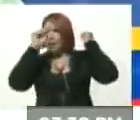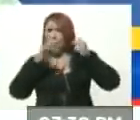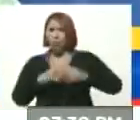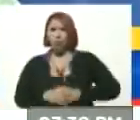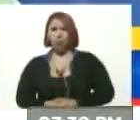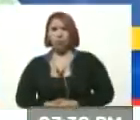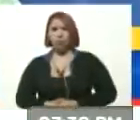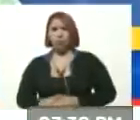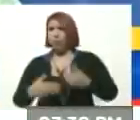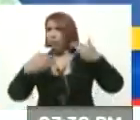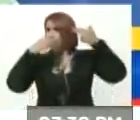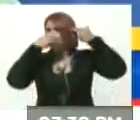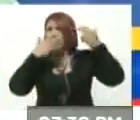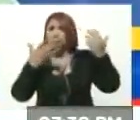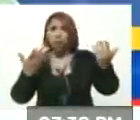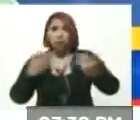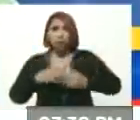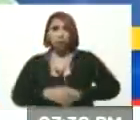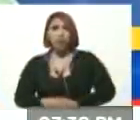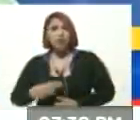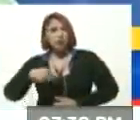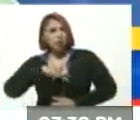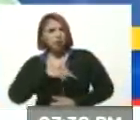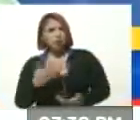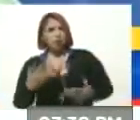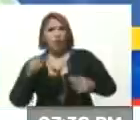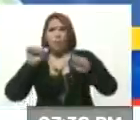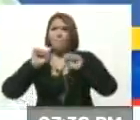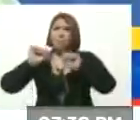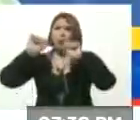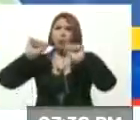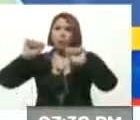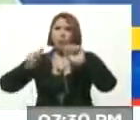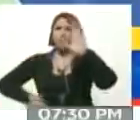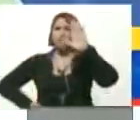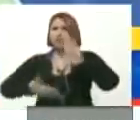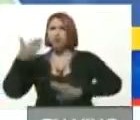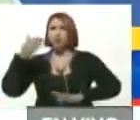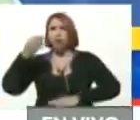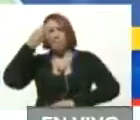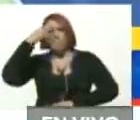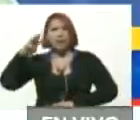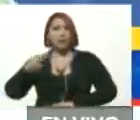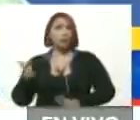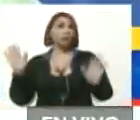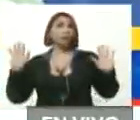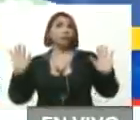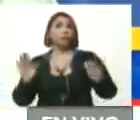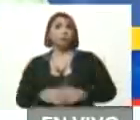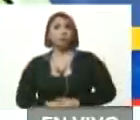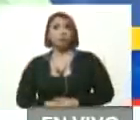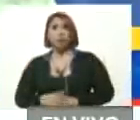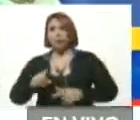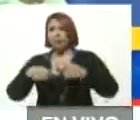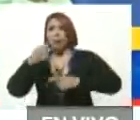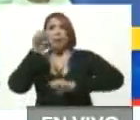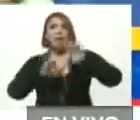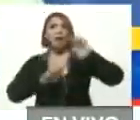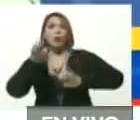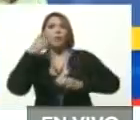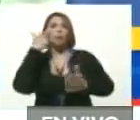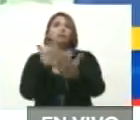lo secuestró y nosotros en protesta nos fuimos de México y punto. después evaluaremos